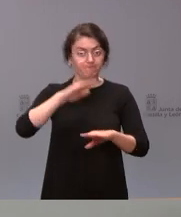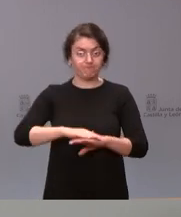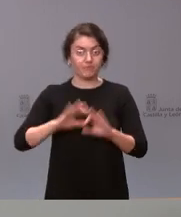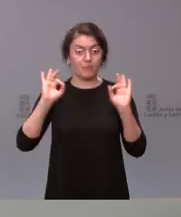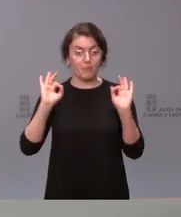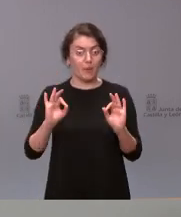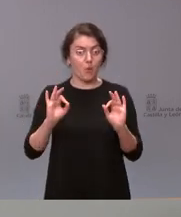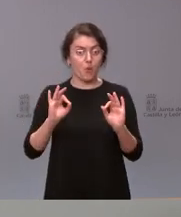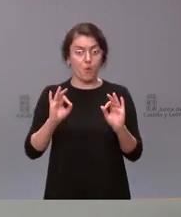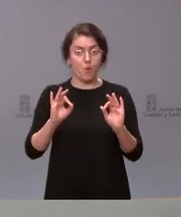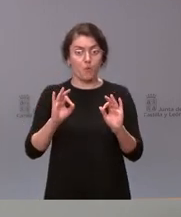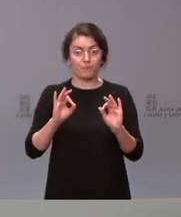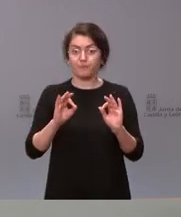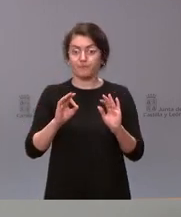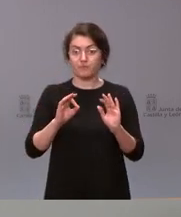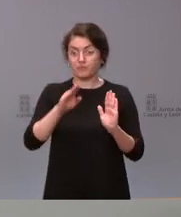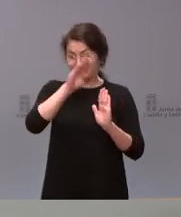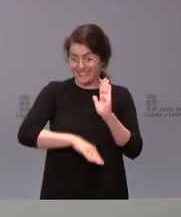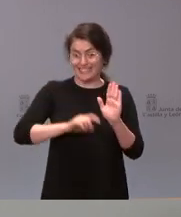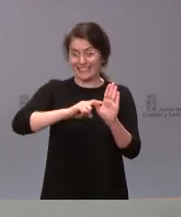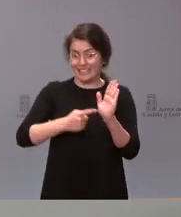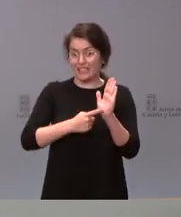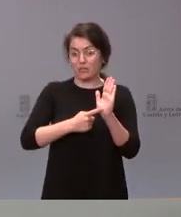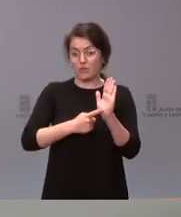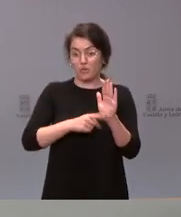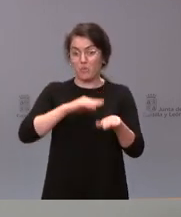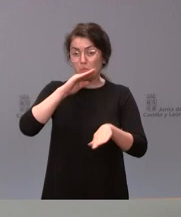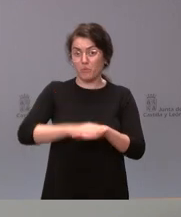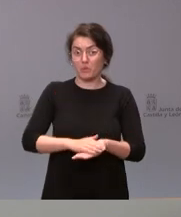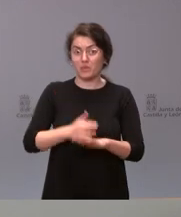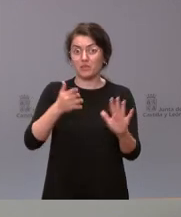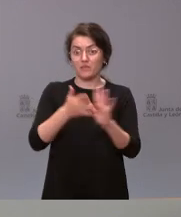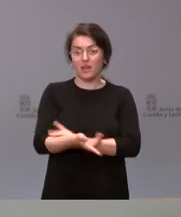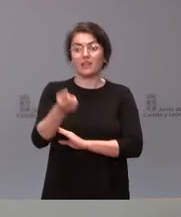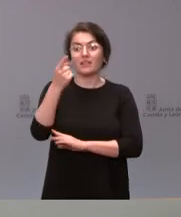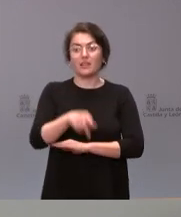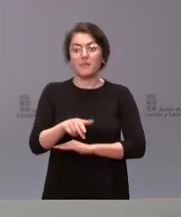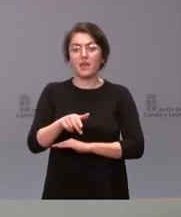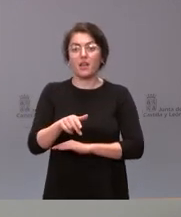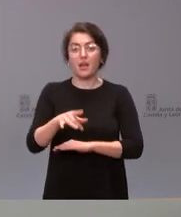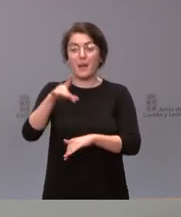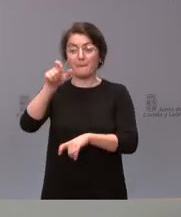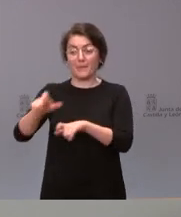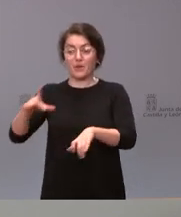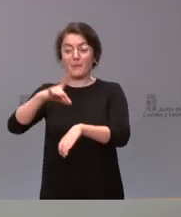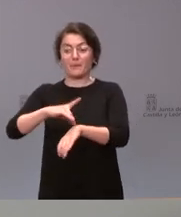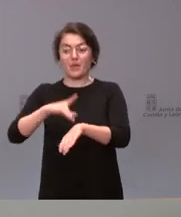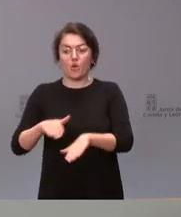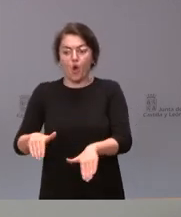integridad. Y la integridad también supone garantizar la objeción de conciencia de aquellos sanitarios que la quieran tener.